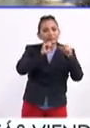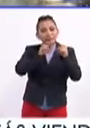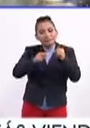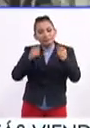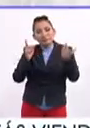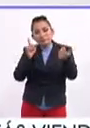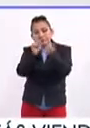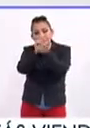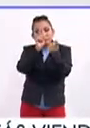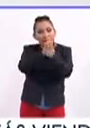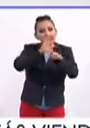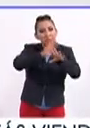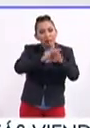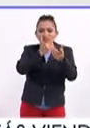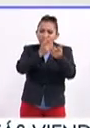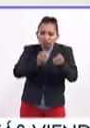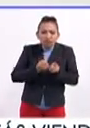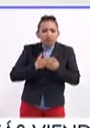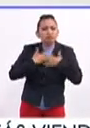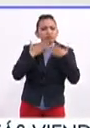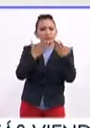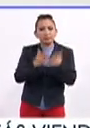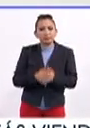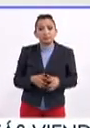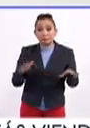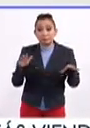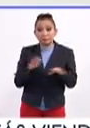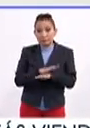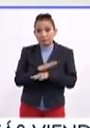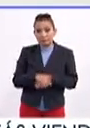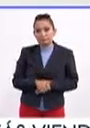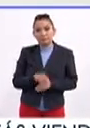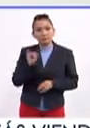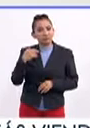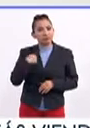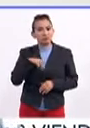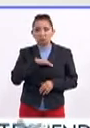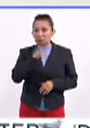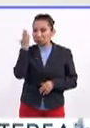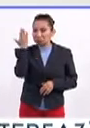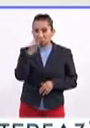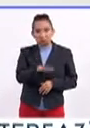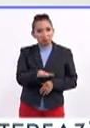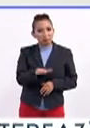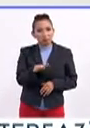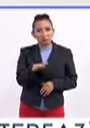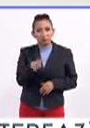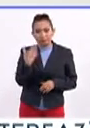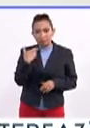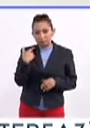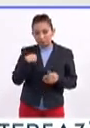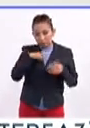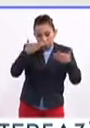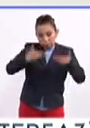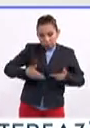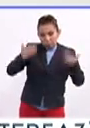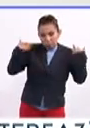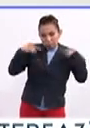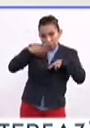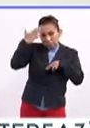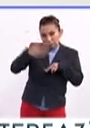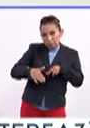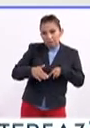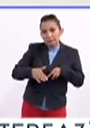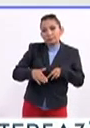relacionarte más, y de otras cosas. ¿no? También te deja mucho. claro, nosotros sabemos, este, bueno, nosotros como docentes también